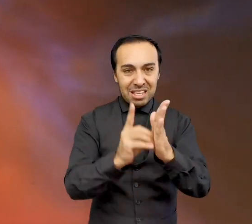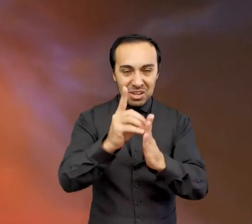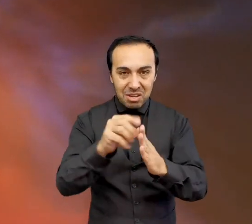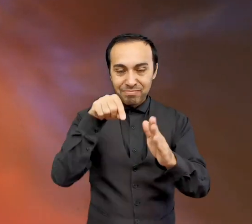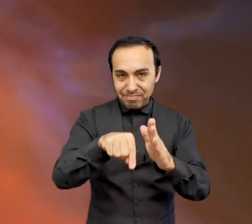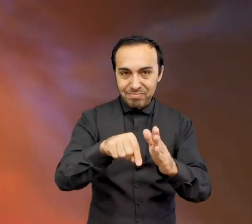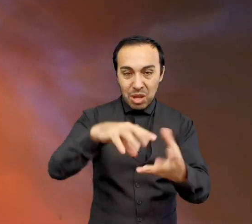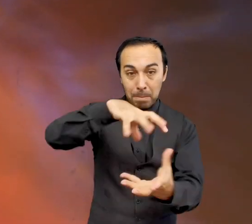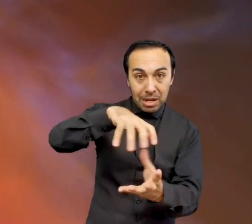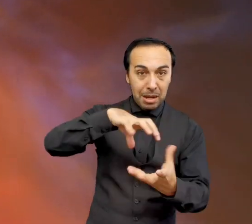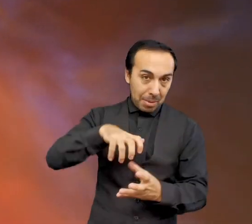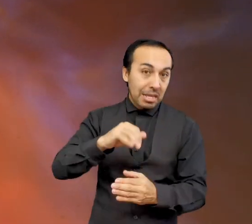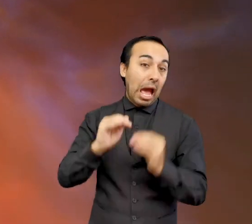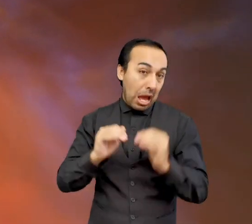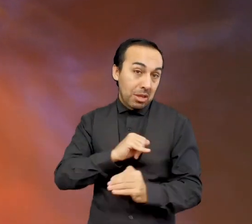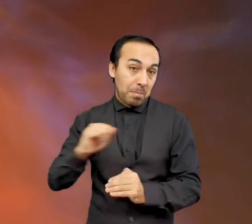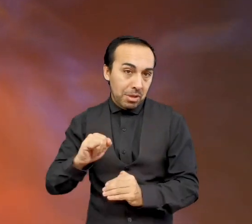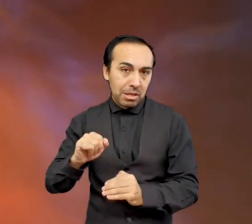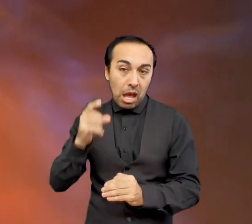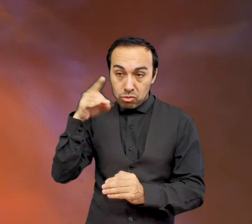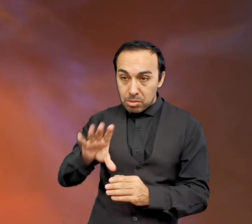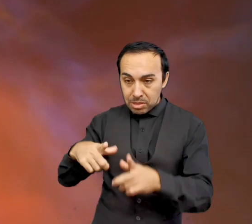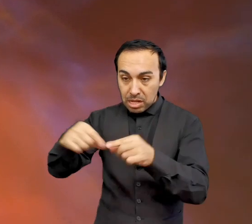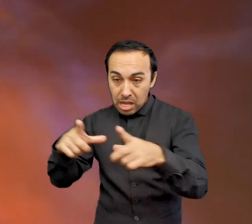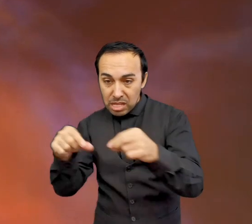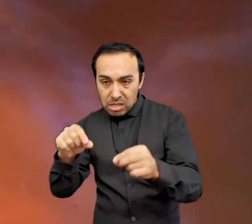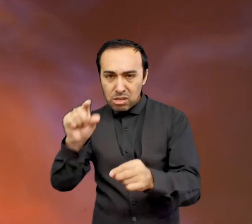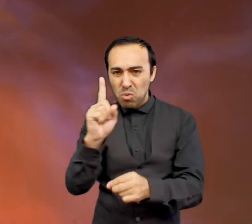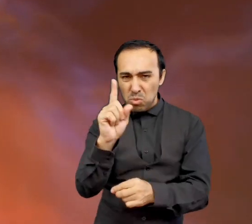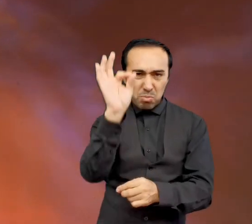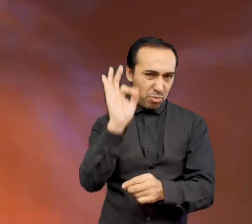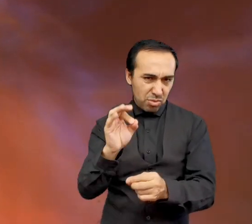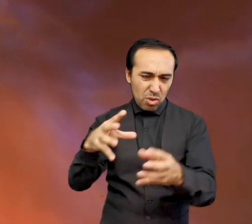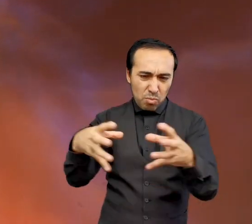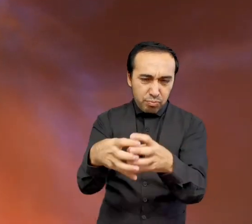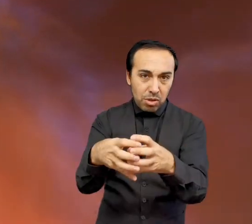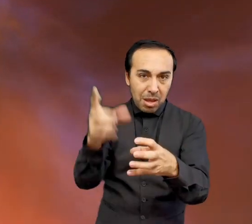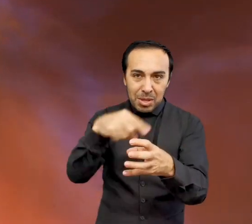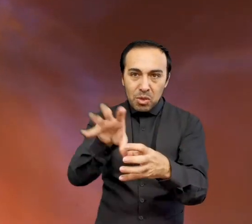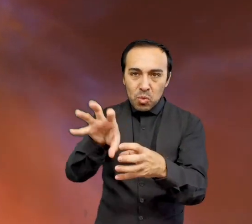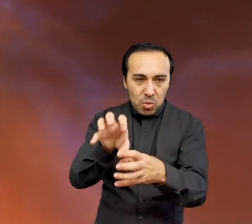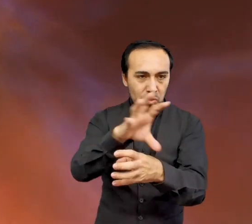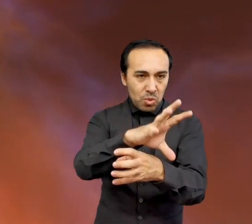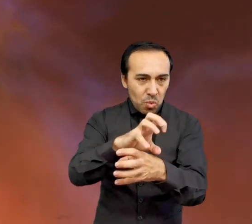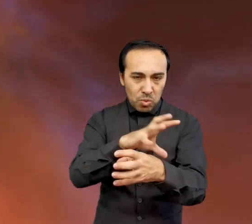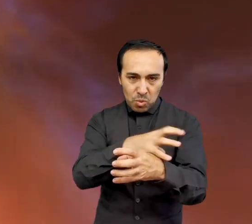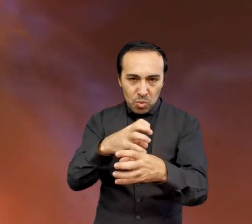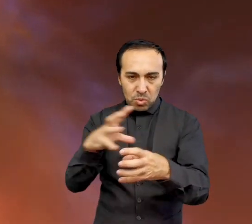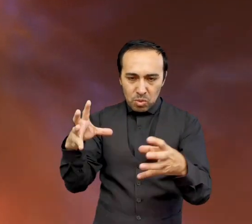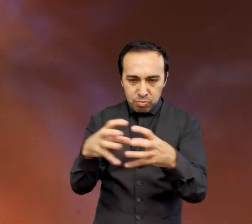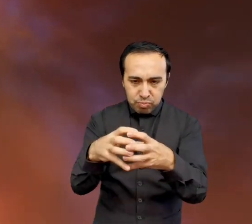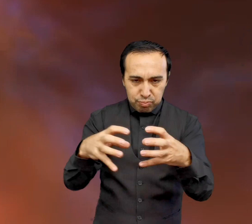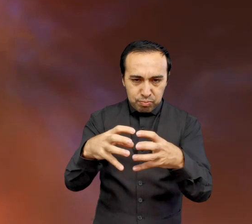protoestrella solo tiene alrededor de un 1% de su masa final, pero su envoltura sigue creciendo a medida que se acumula el